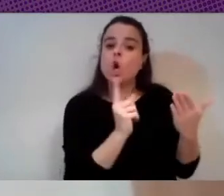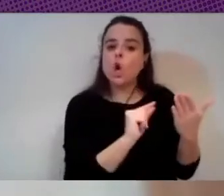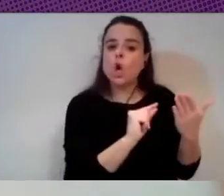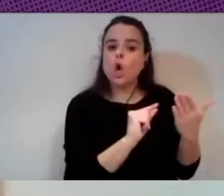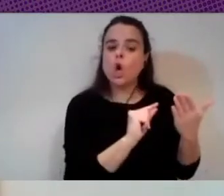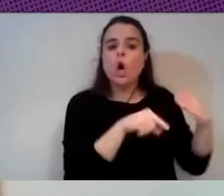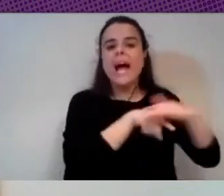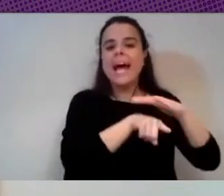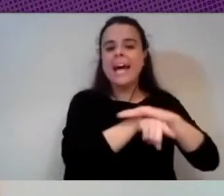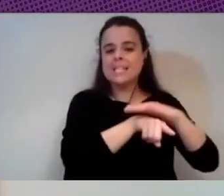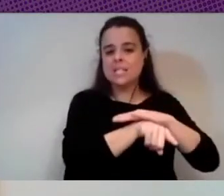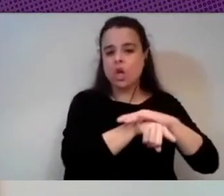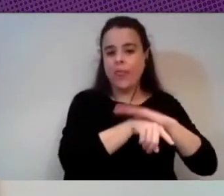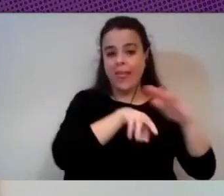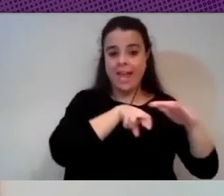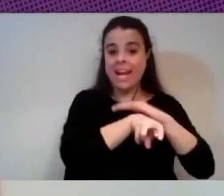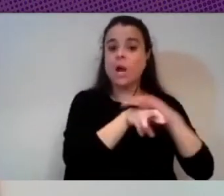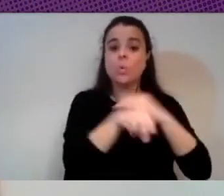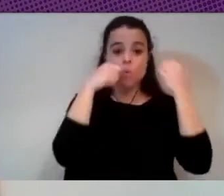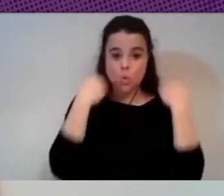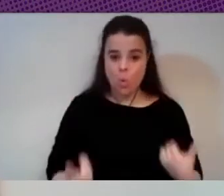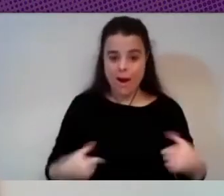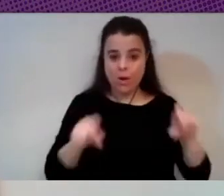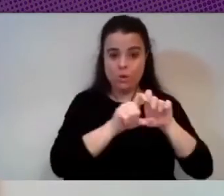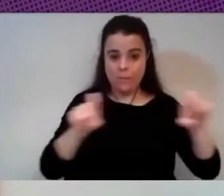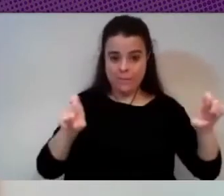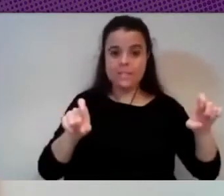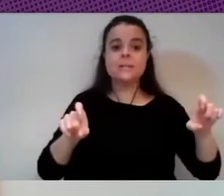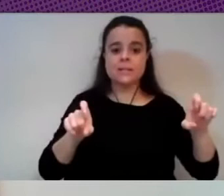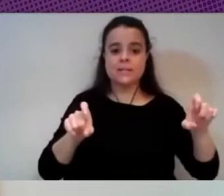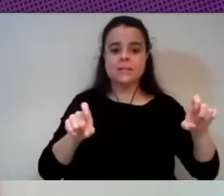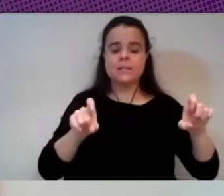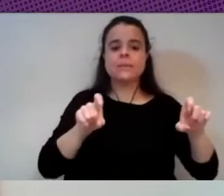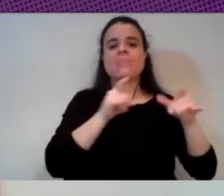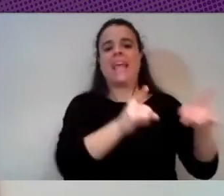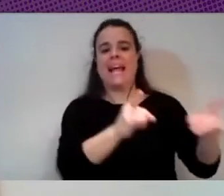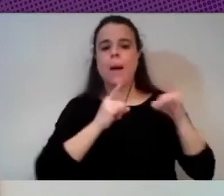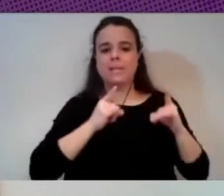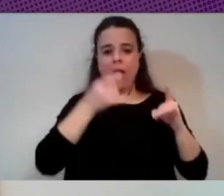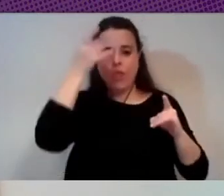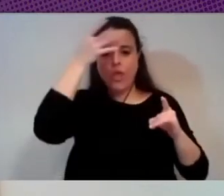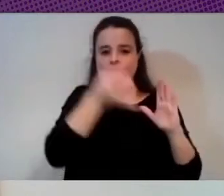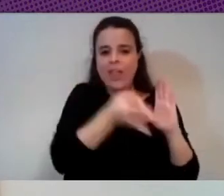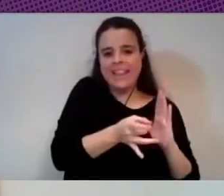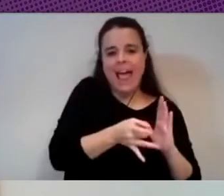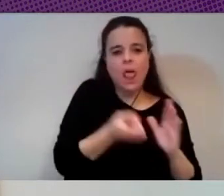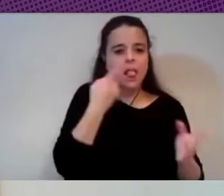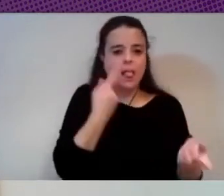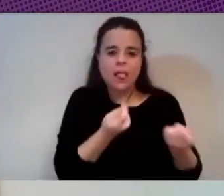de gestión de recursos humanos de una empresa incluye captación de talento vigilancia evaluación de rendimiento